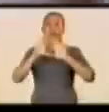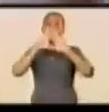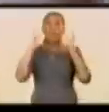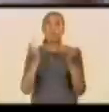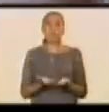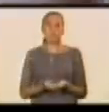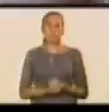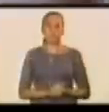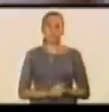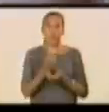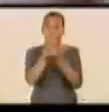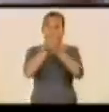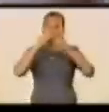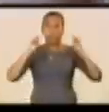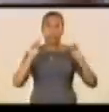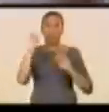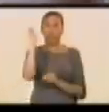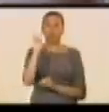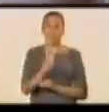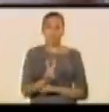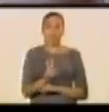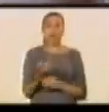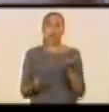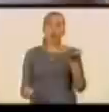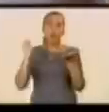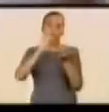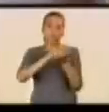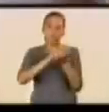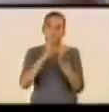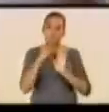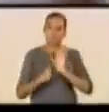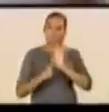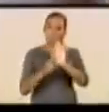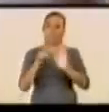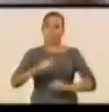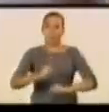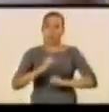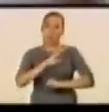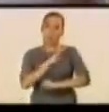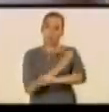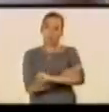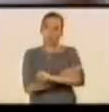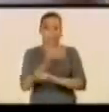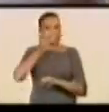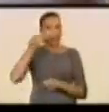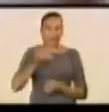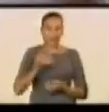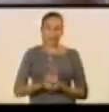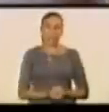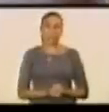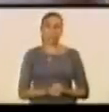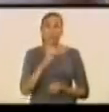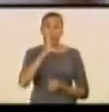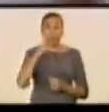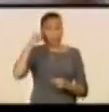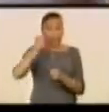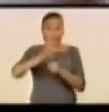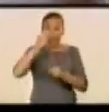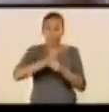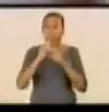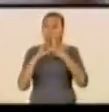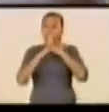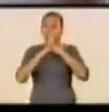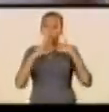mundo. La democracia venezolana volverá a dar muestras de su fortaleza y vigor. Es una tarea de